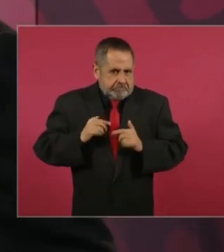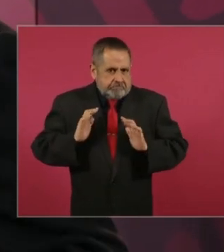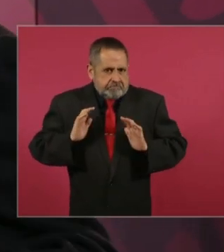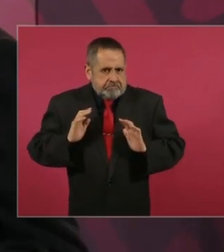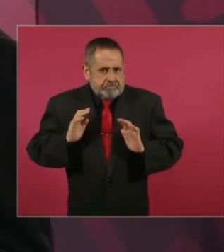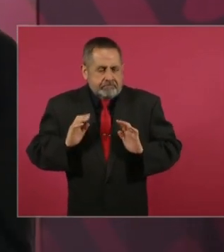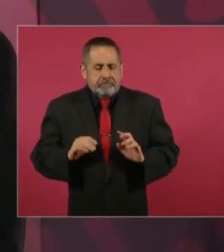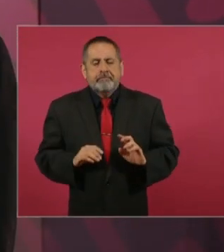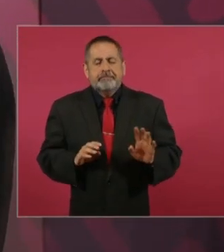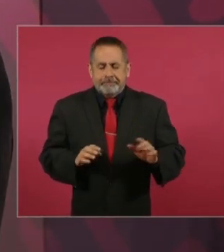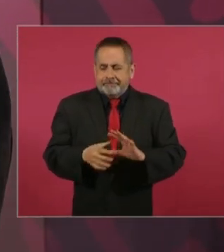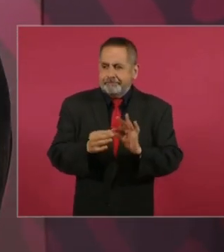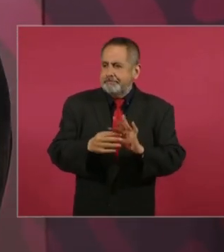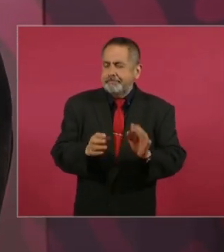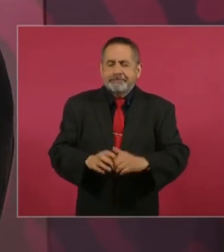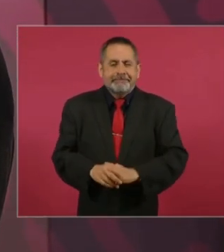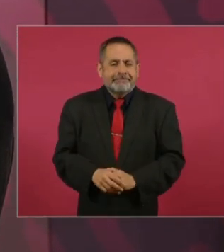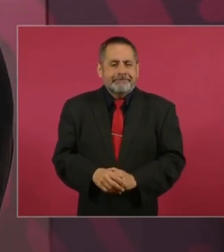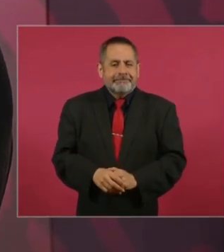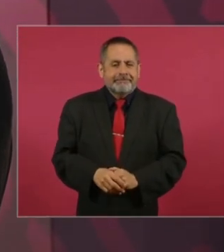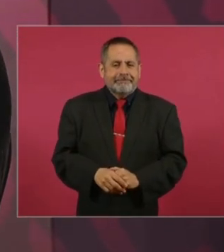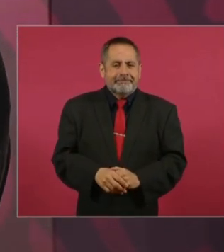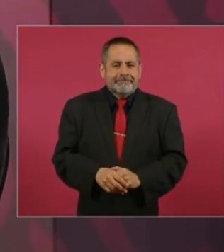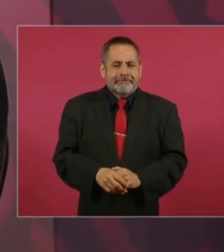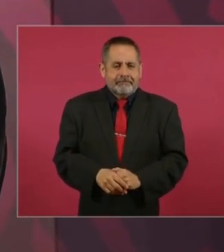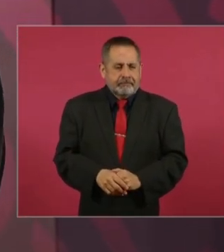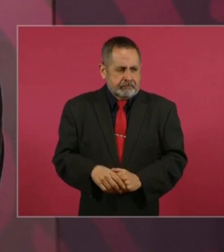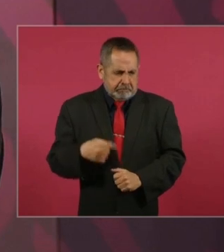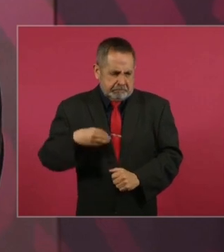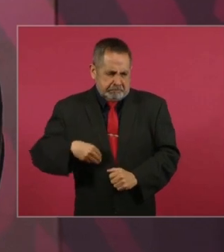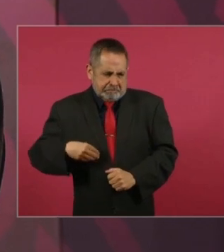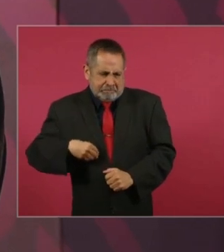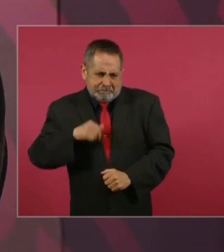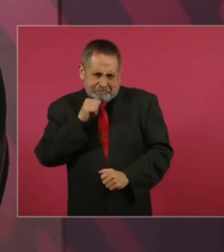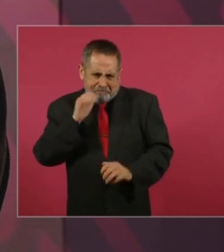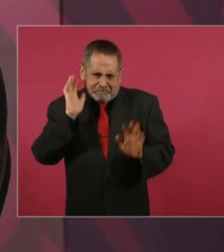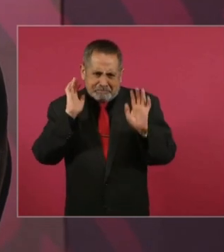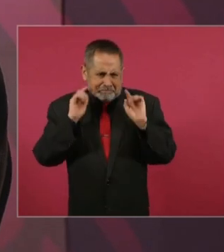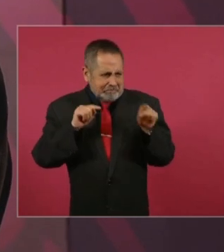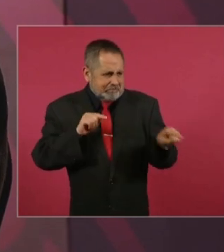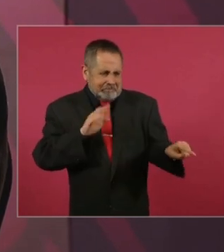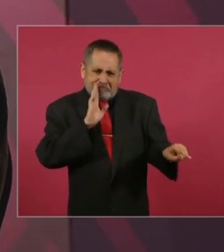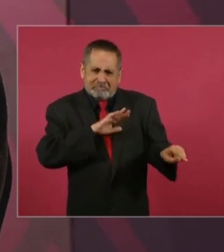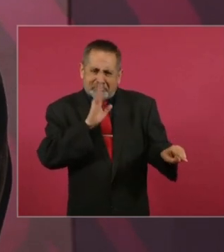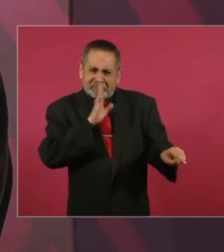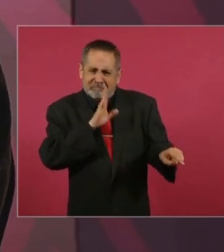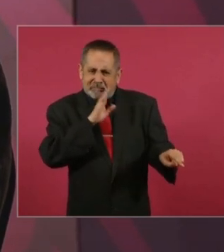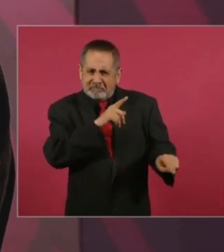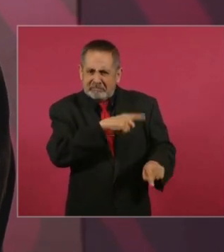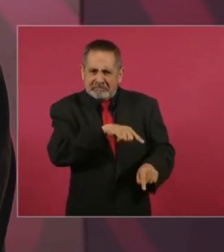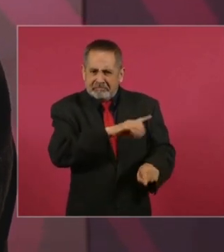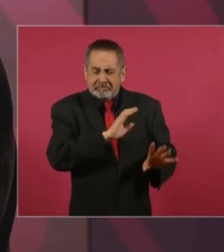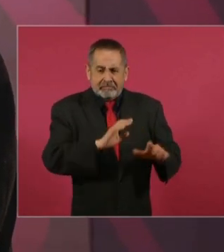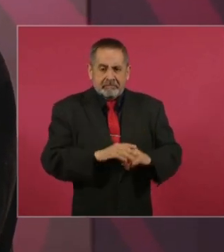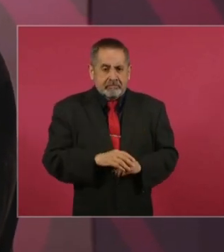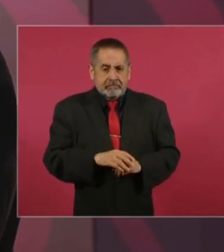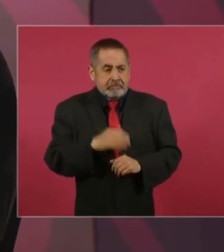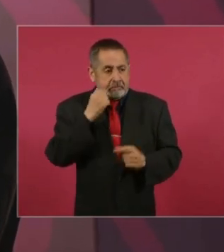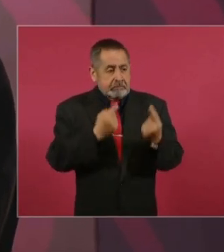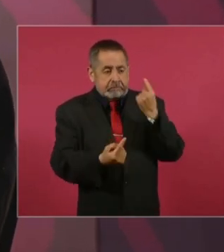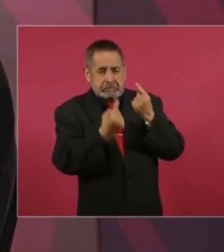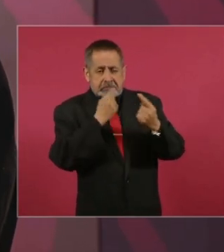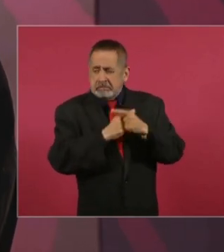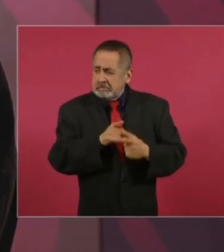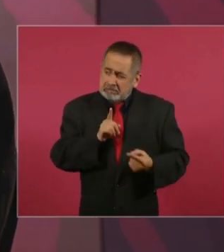No, no me culpen a mí, porque todo es culpa